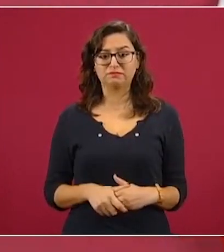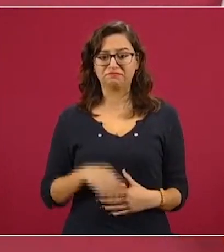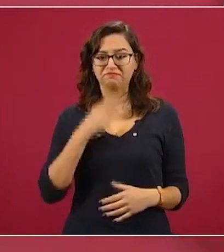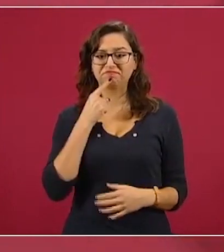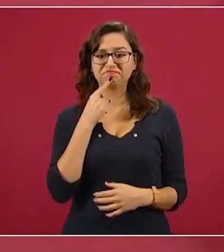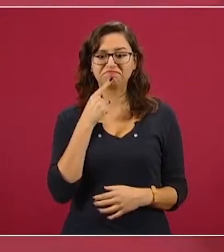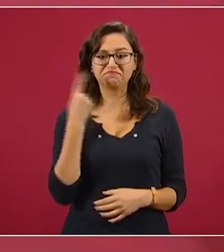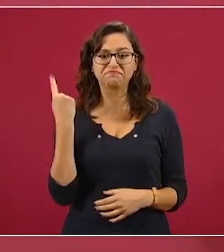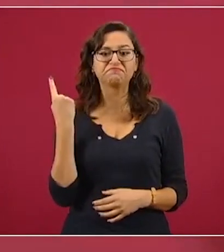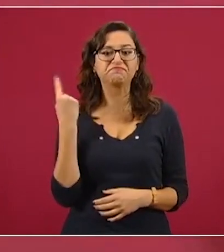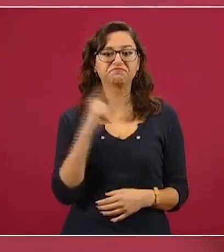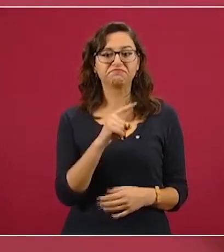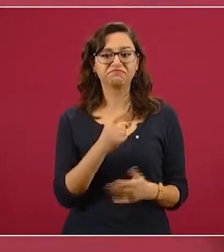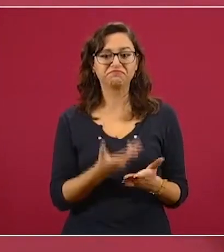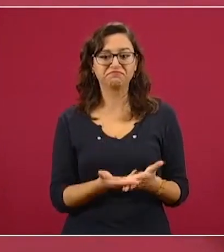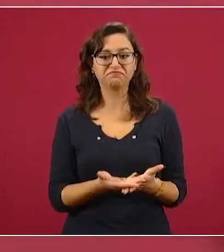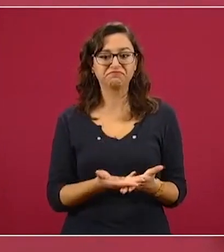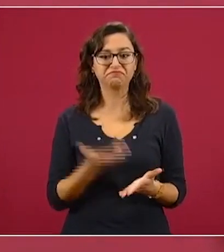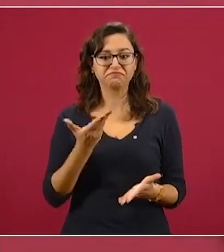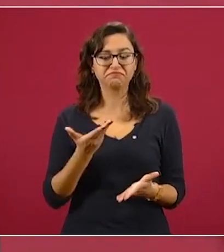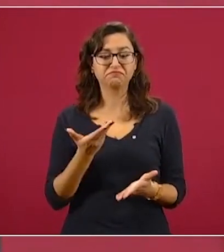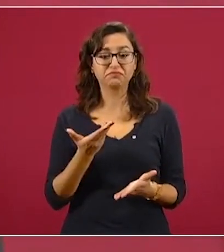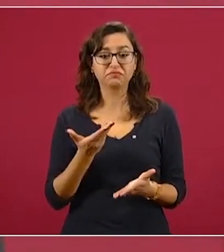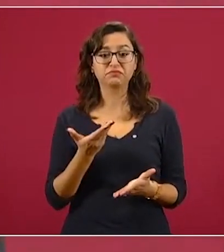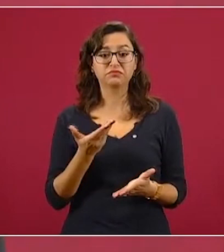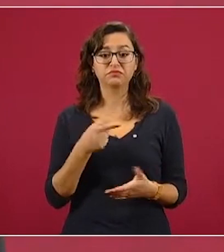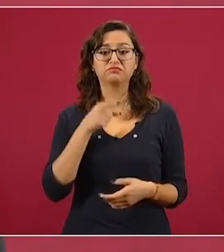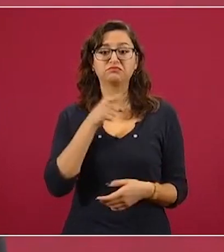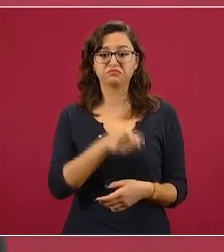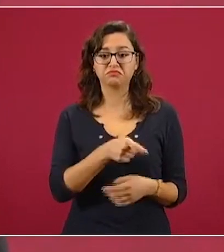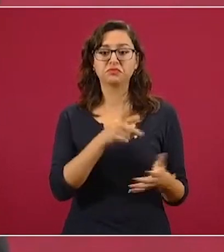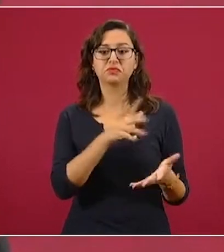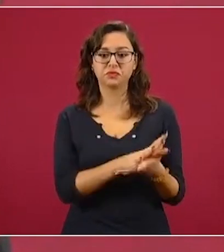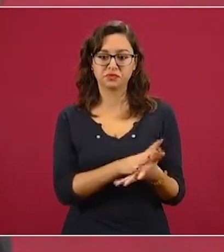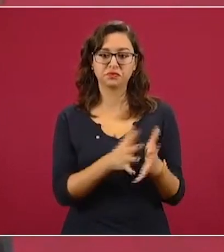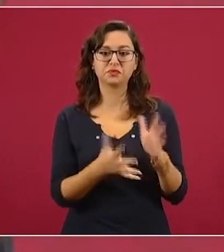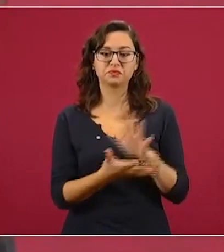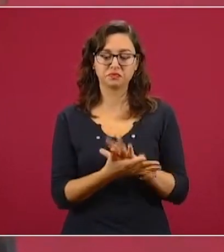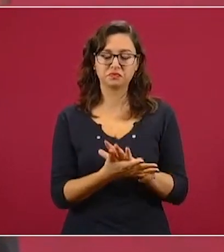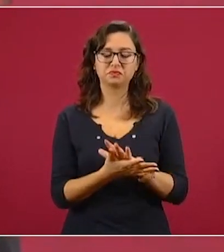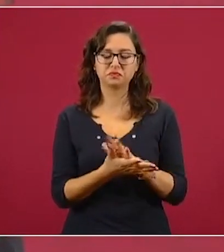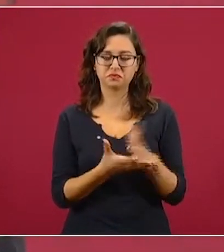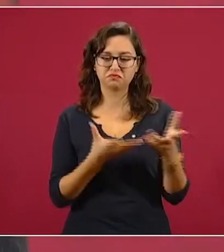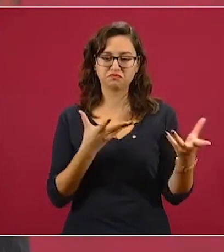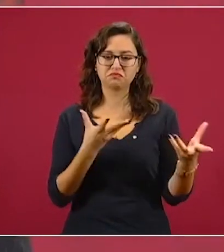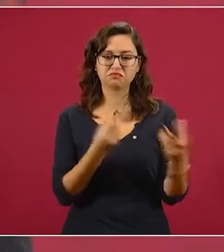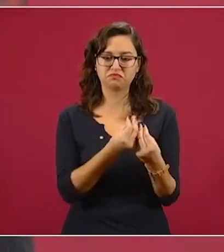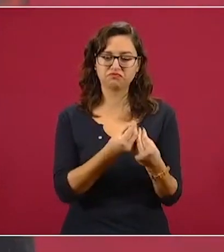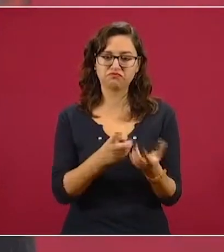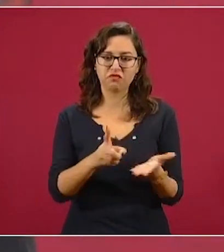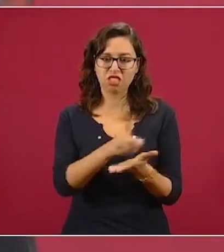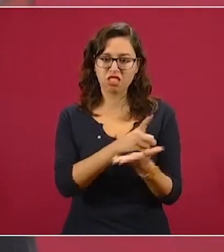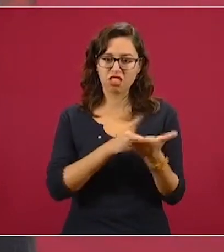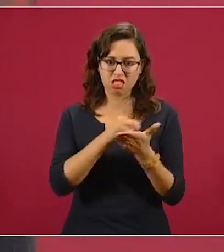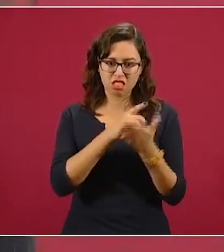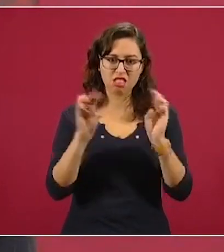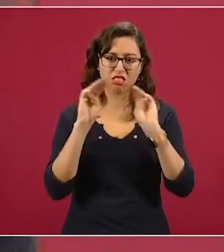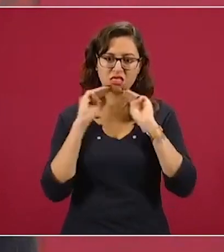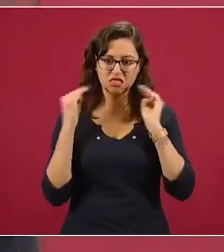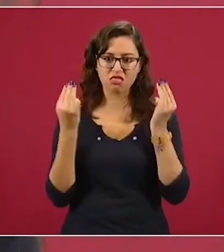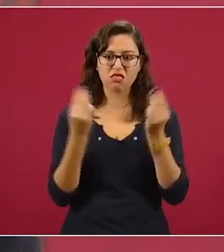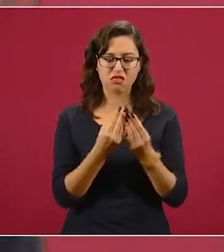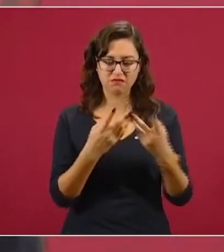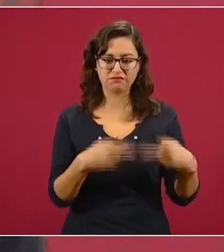por vínculos con el narcotráfico. Desde luego